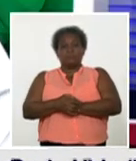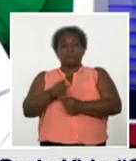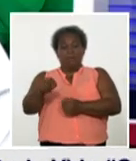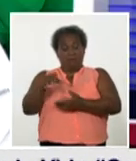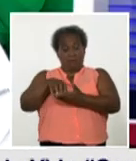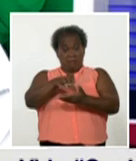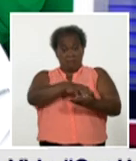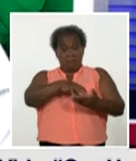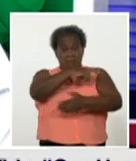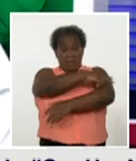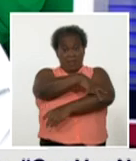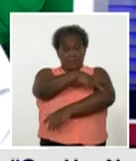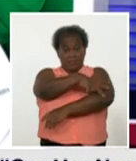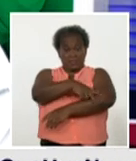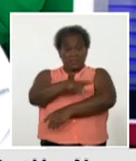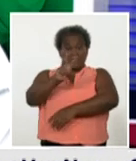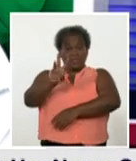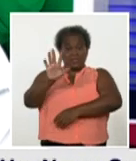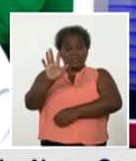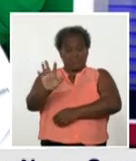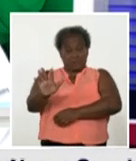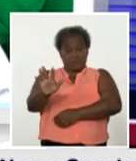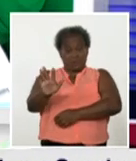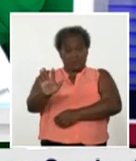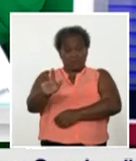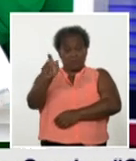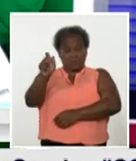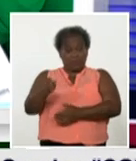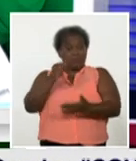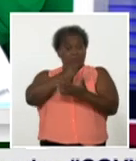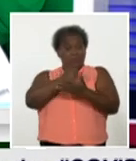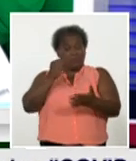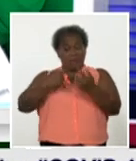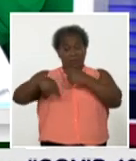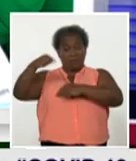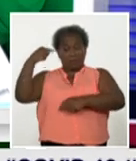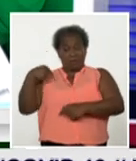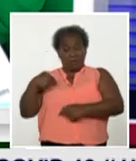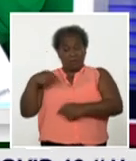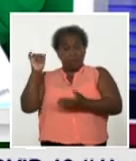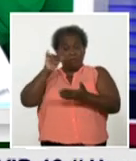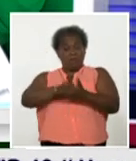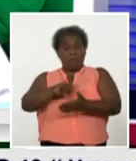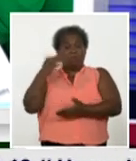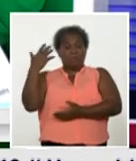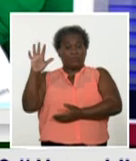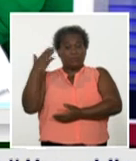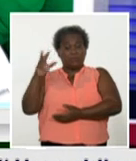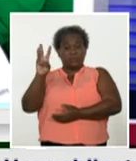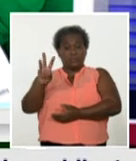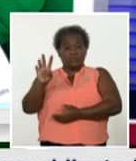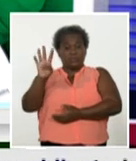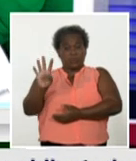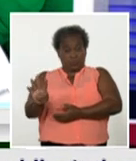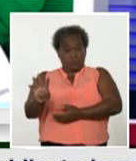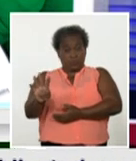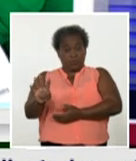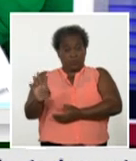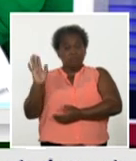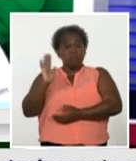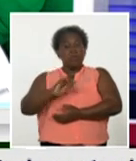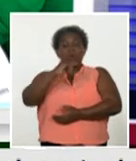de los treinta y cinco casos confirmados en el día de ayer importados treinta y cuatro procedentes de Rusia